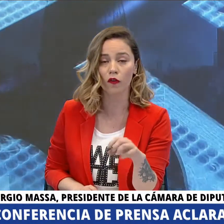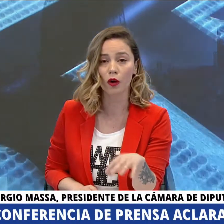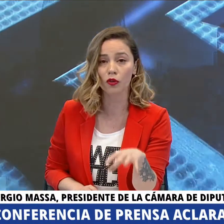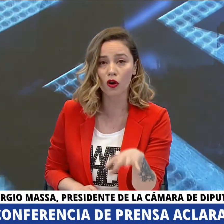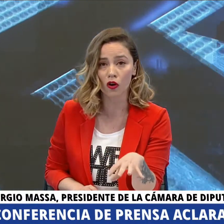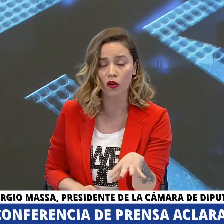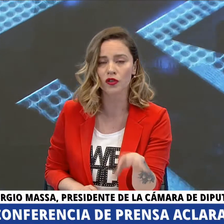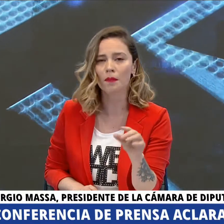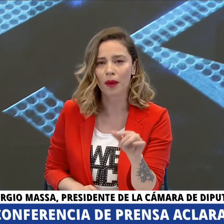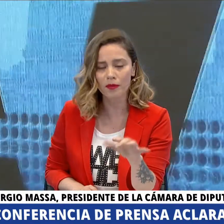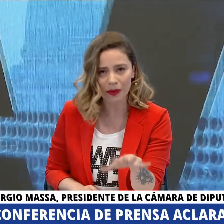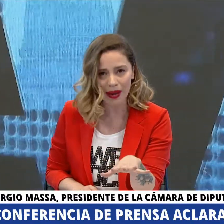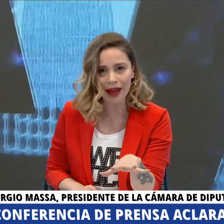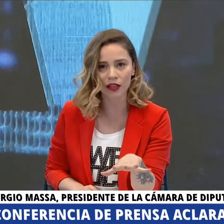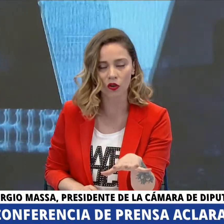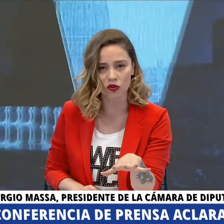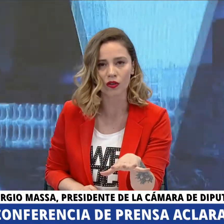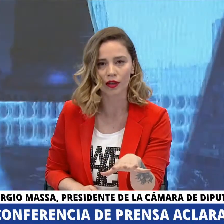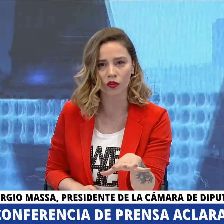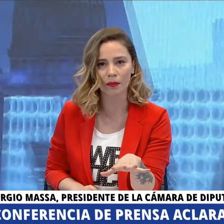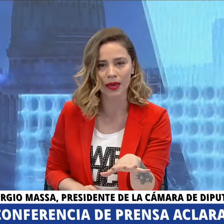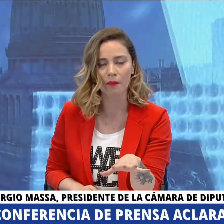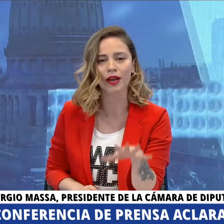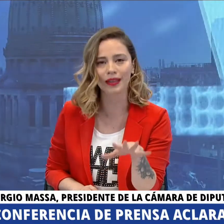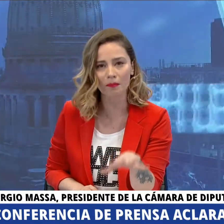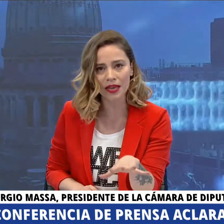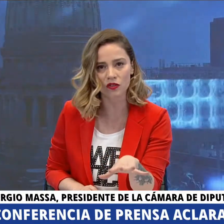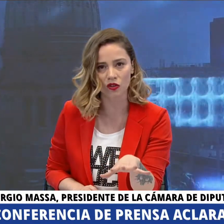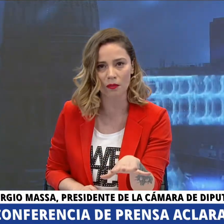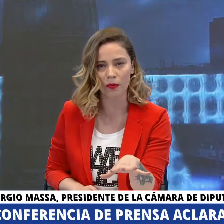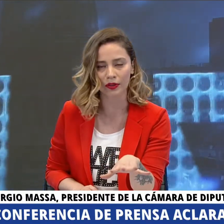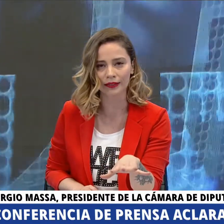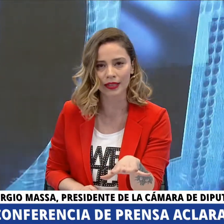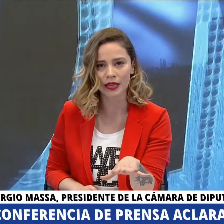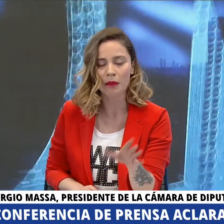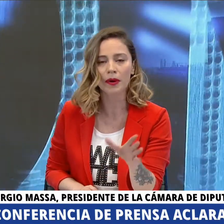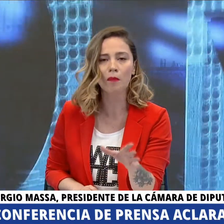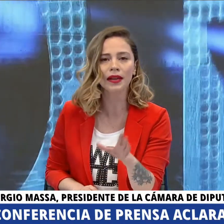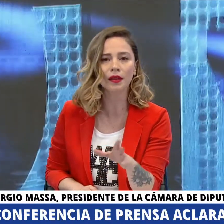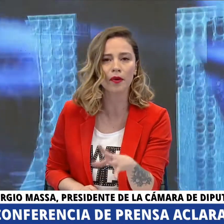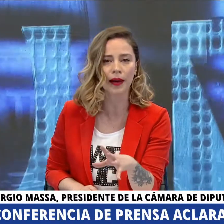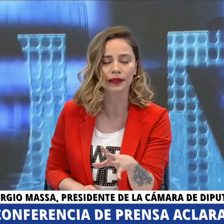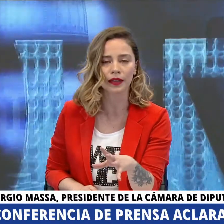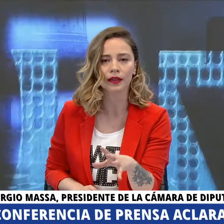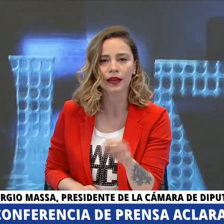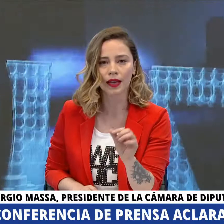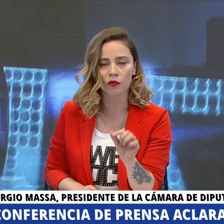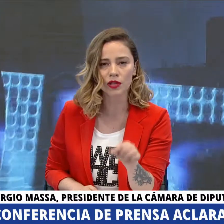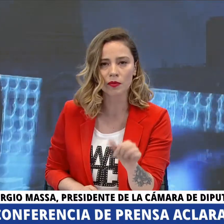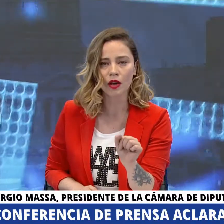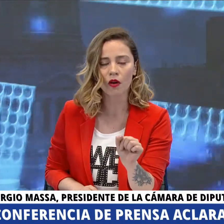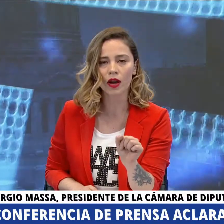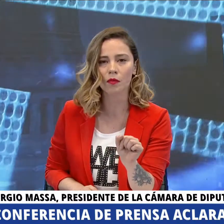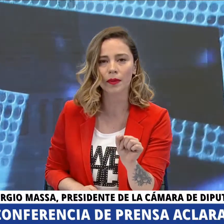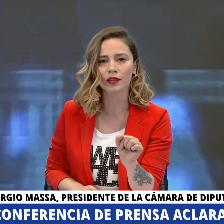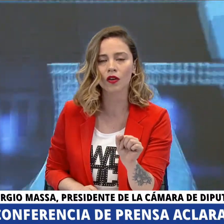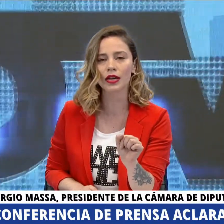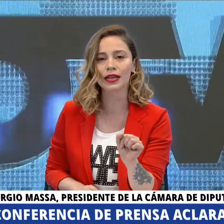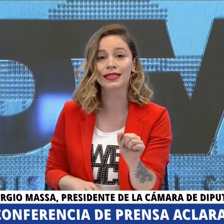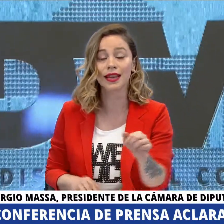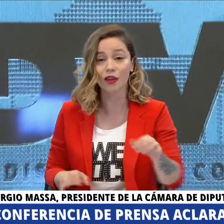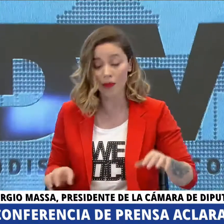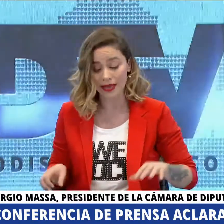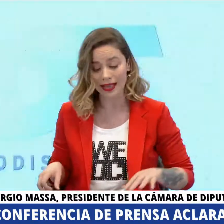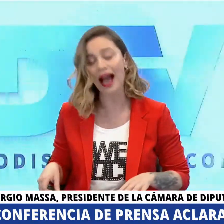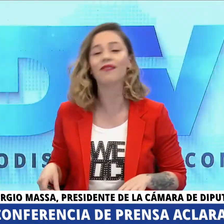los fonaudiólogos vamos a hablar de todos esos datos también porque también son importantes pero parte por parte escuchemos ahora el momento